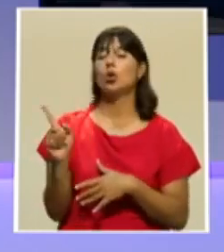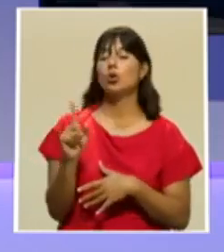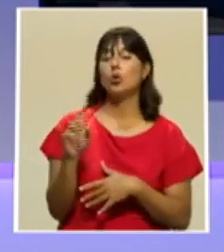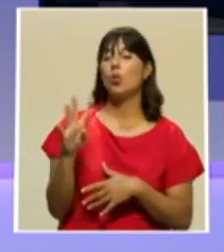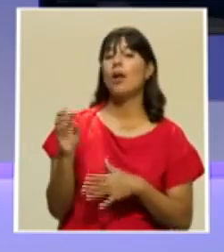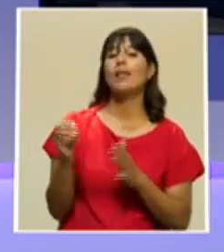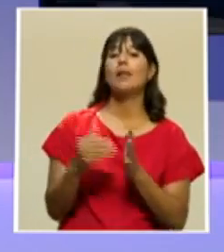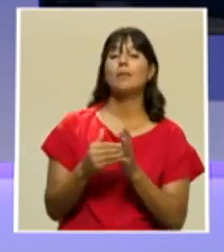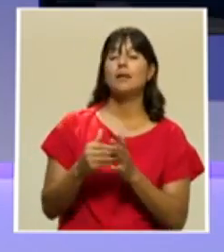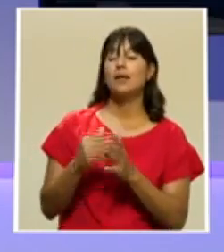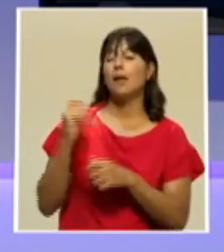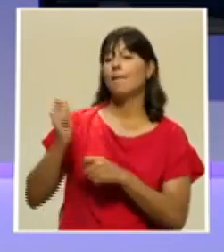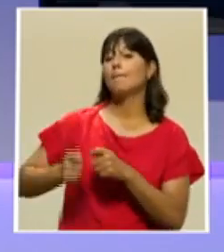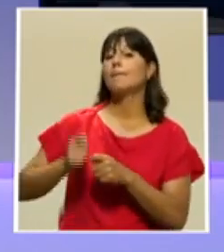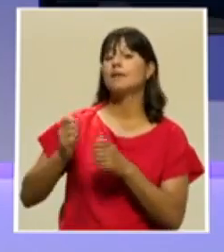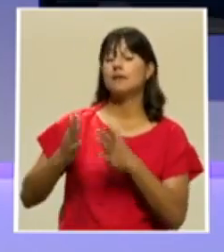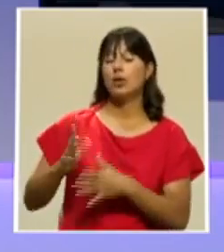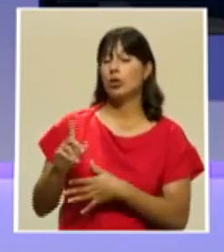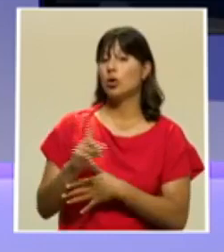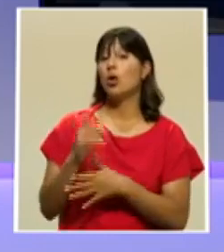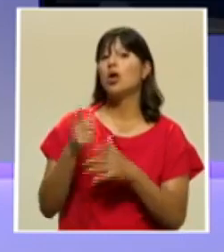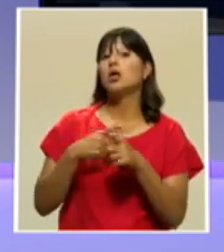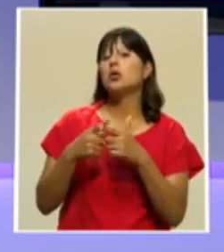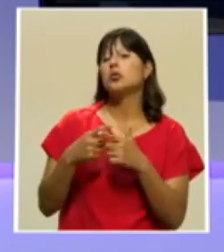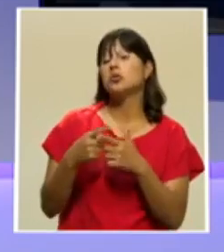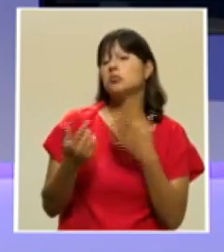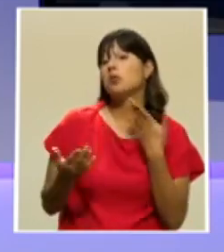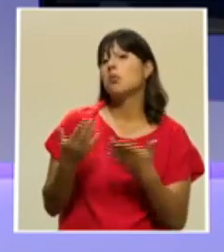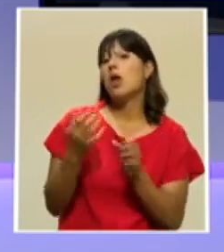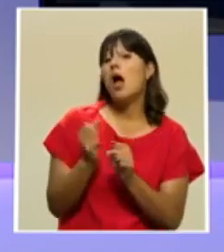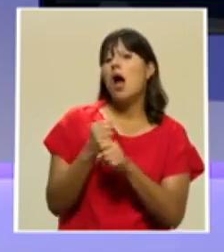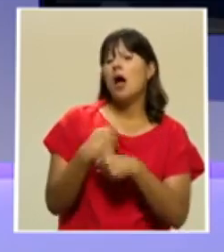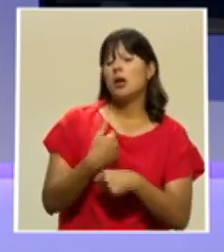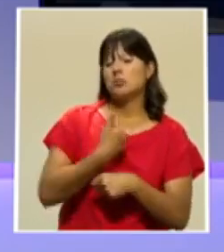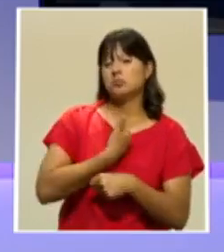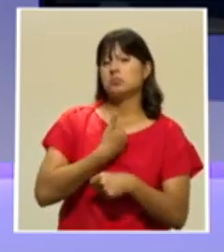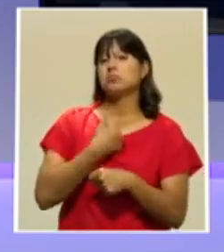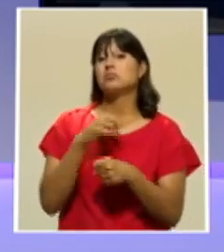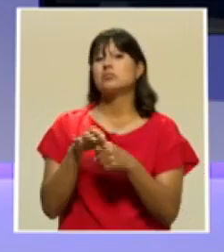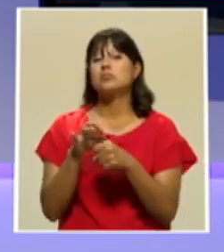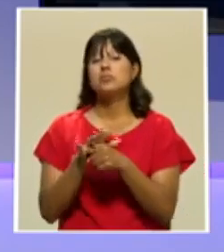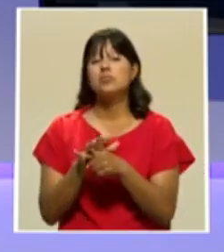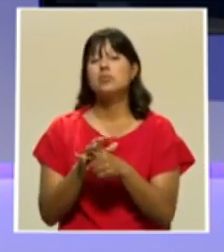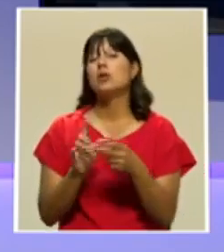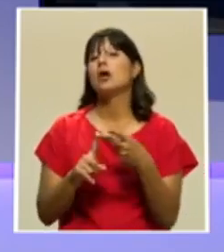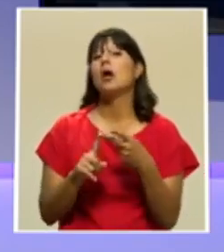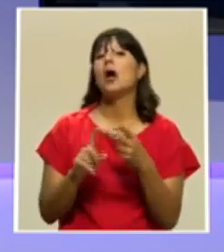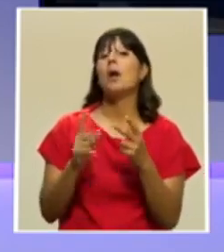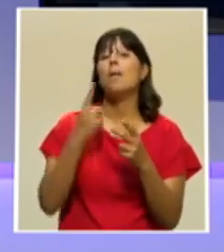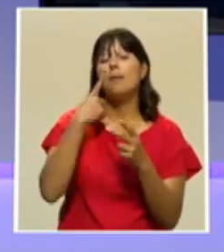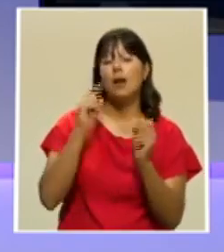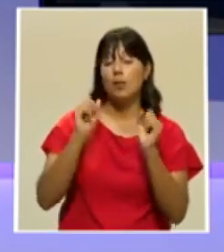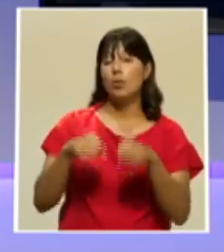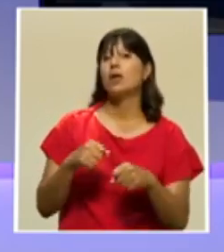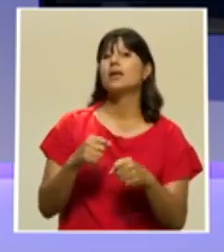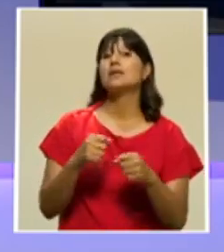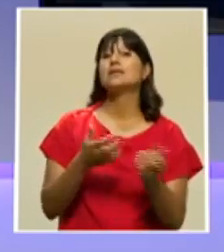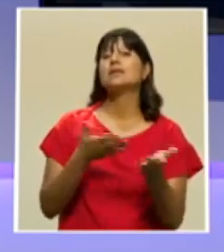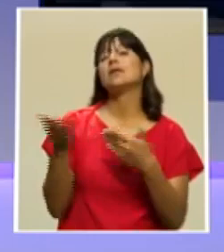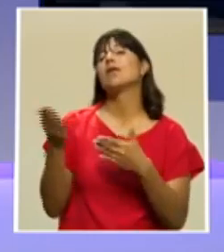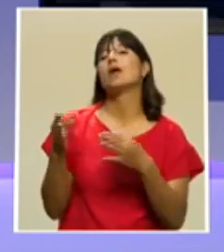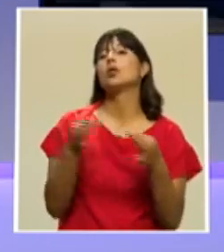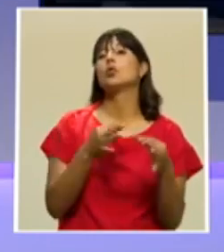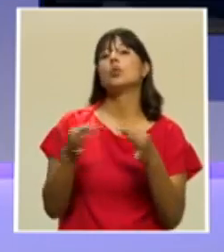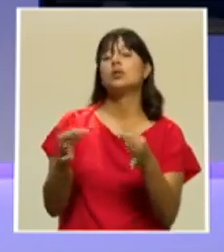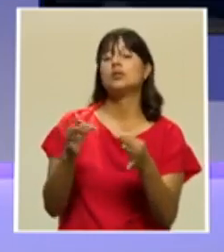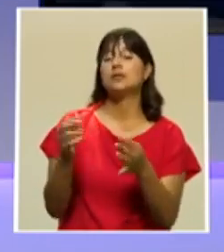hacemos entonces que se dediquen a cultivar, a llevar turistas al Golfo de Nicoya, que es tan